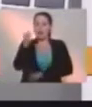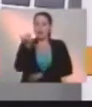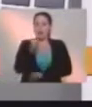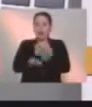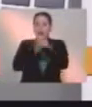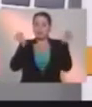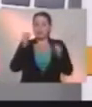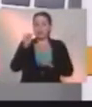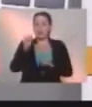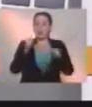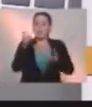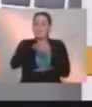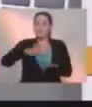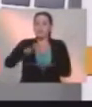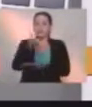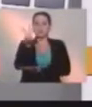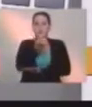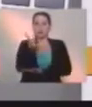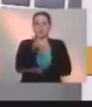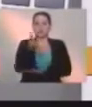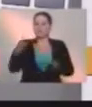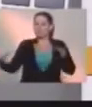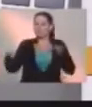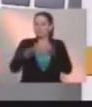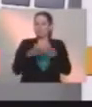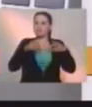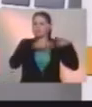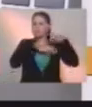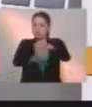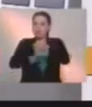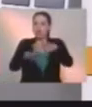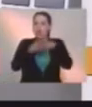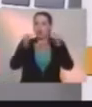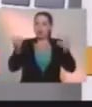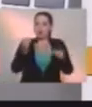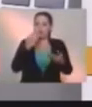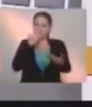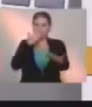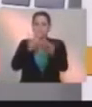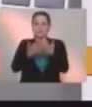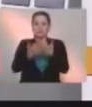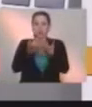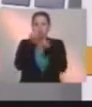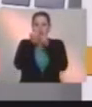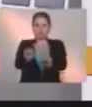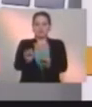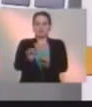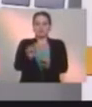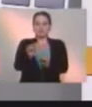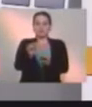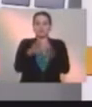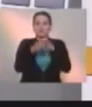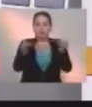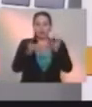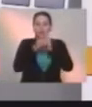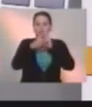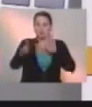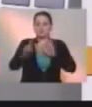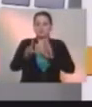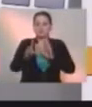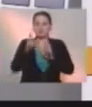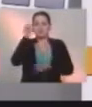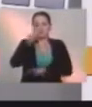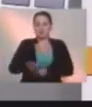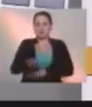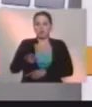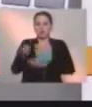en Plaza Venezuela, nos concentremos para dar un paso al frente en defensa de la integridad de la democracia, de